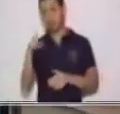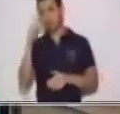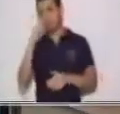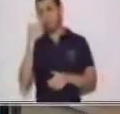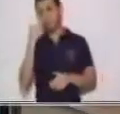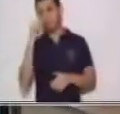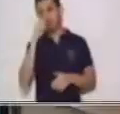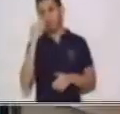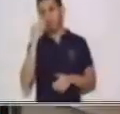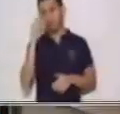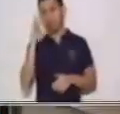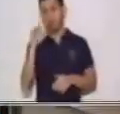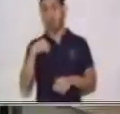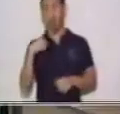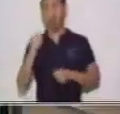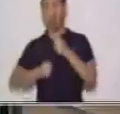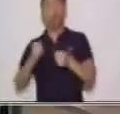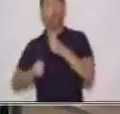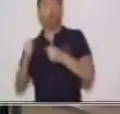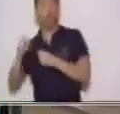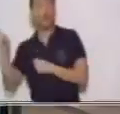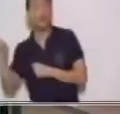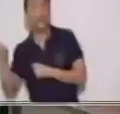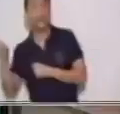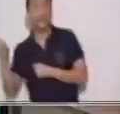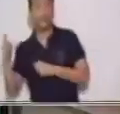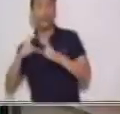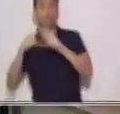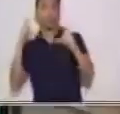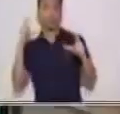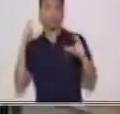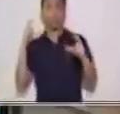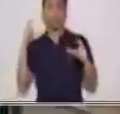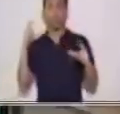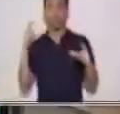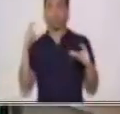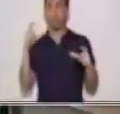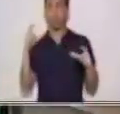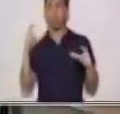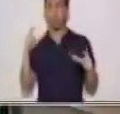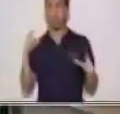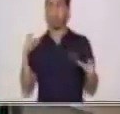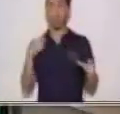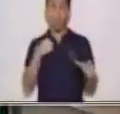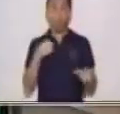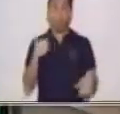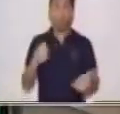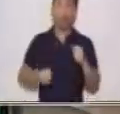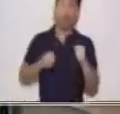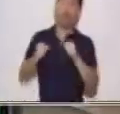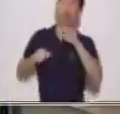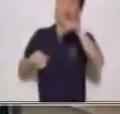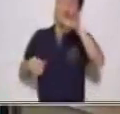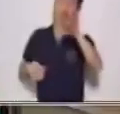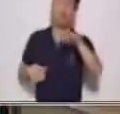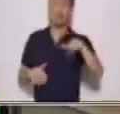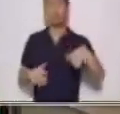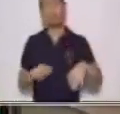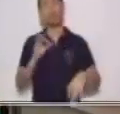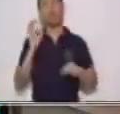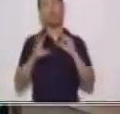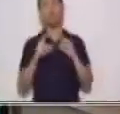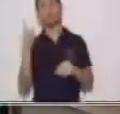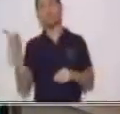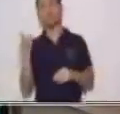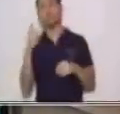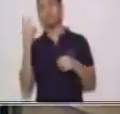Corrí la camioneta. ¿Realmente corrimos la camioneta? No, pero es una acción que nosotros hacemos y